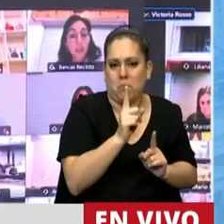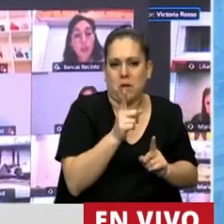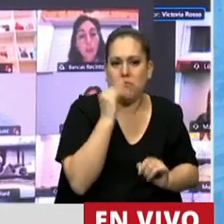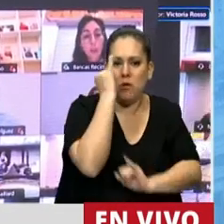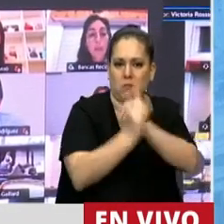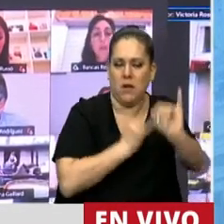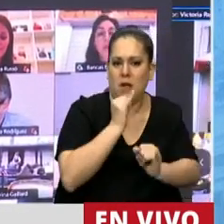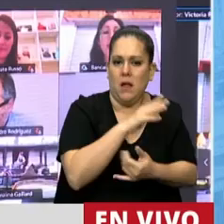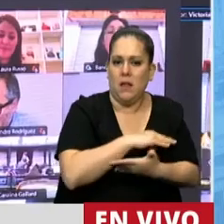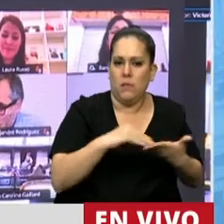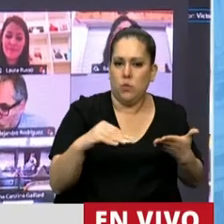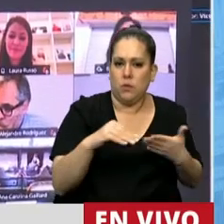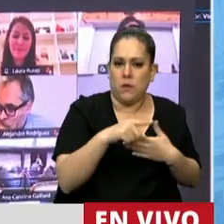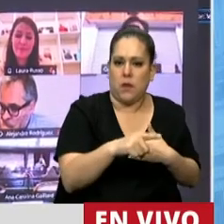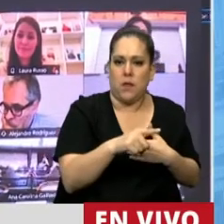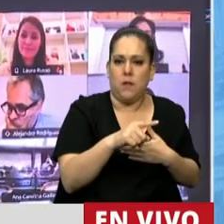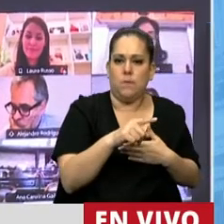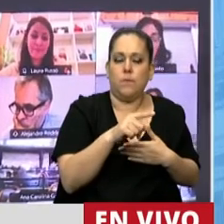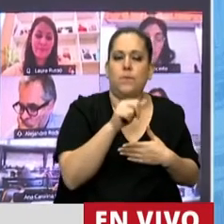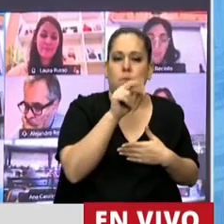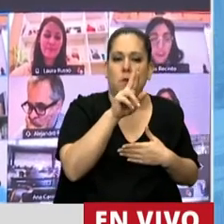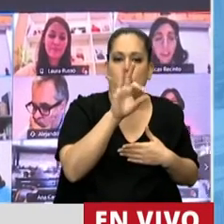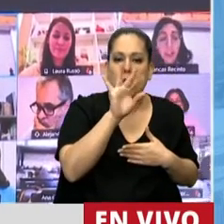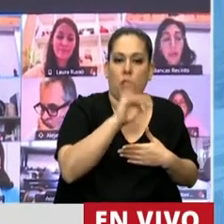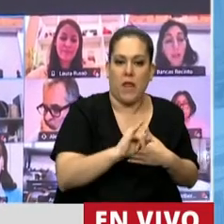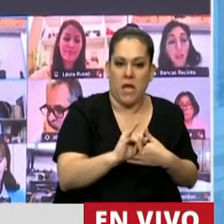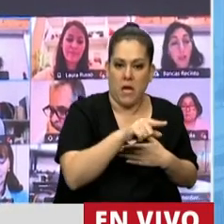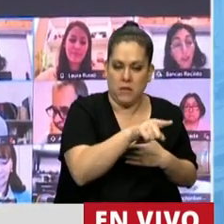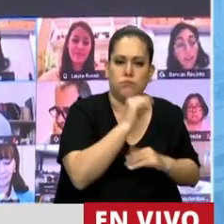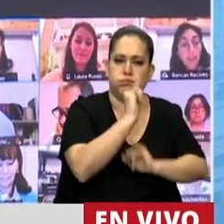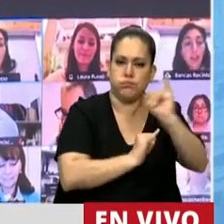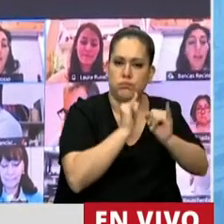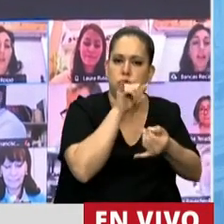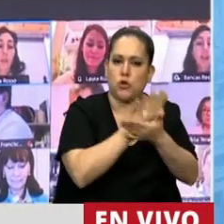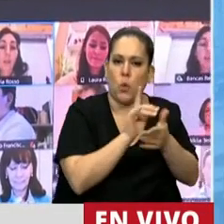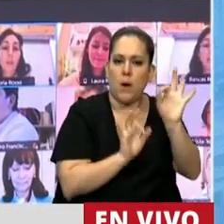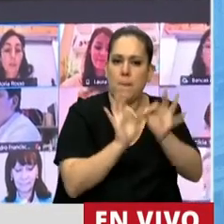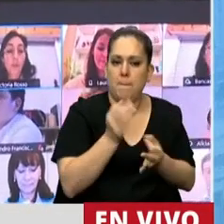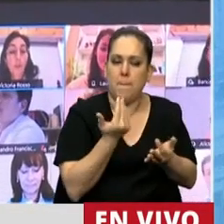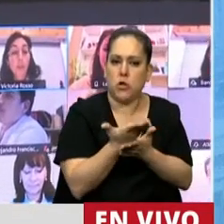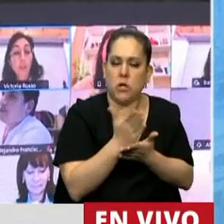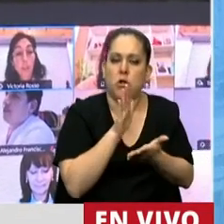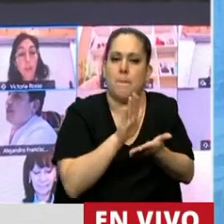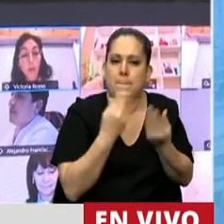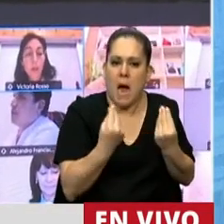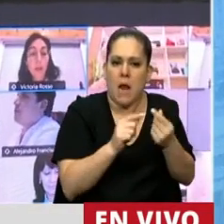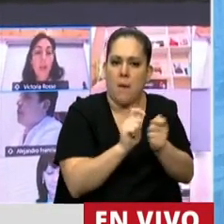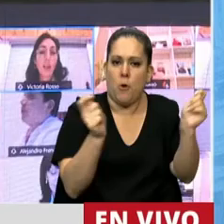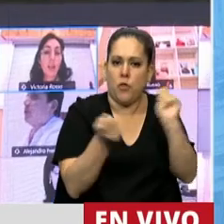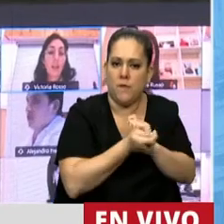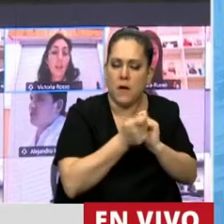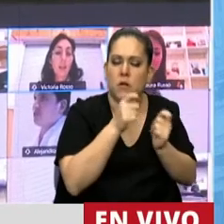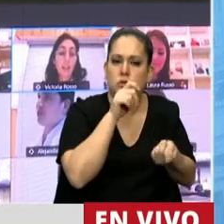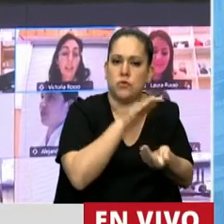la diputada Cristina Álvarez Rodríguez al hablar sobre el proyecto de modificación en lo que